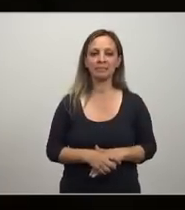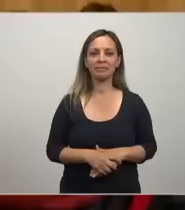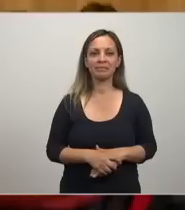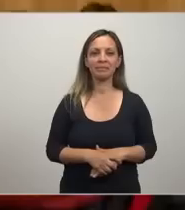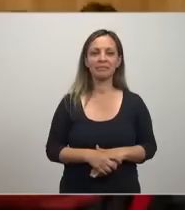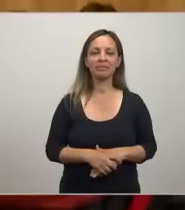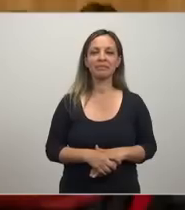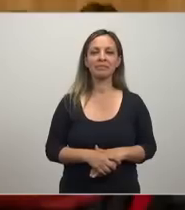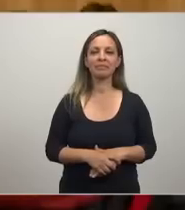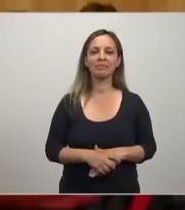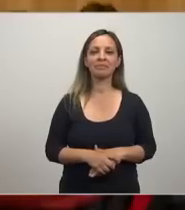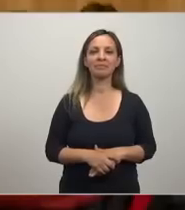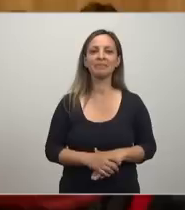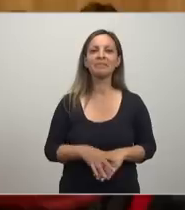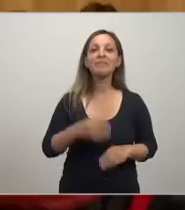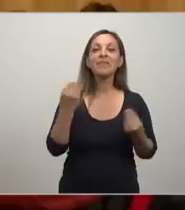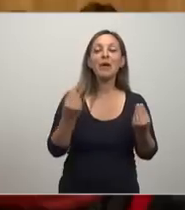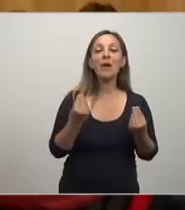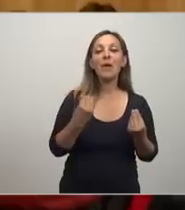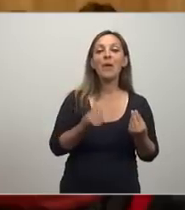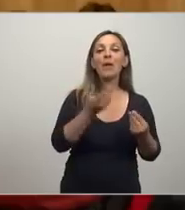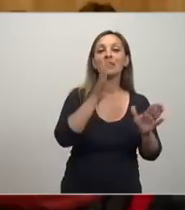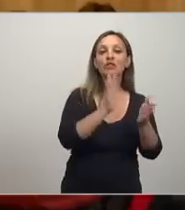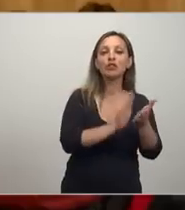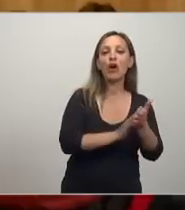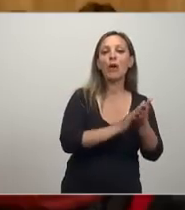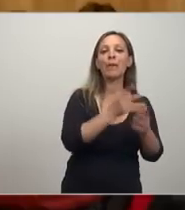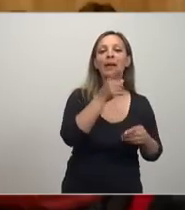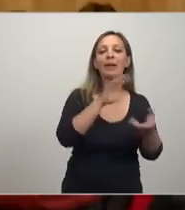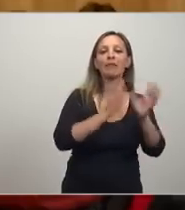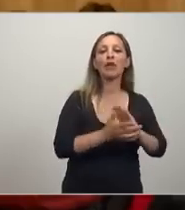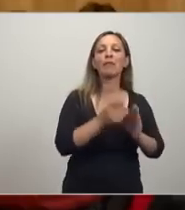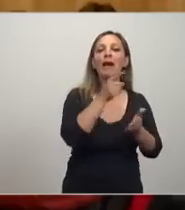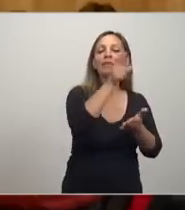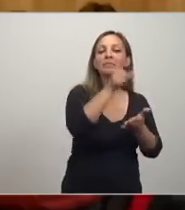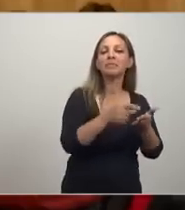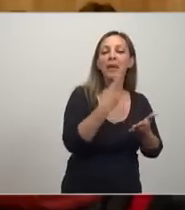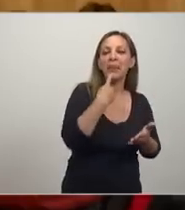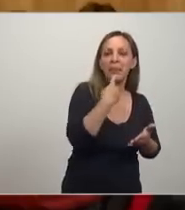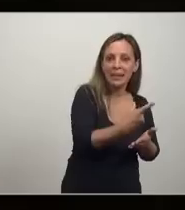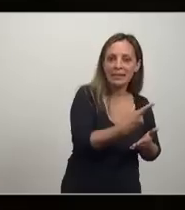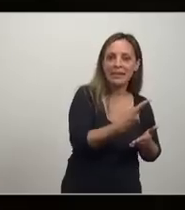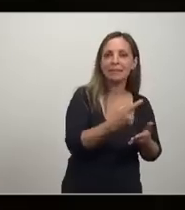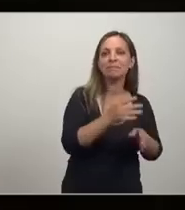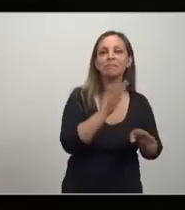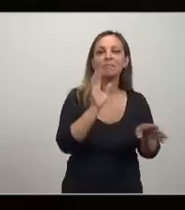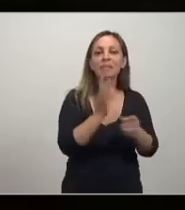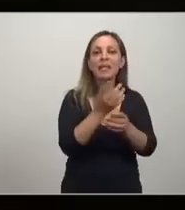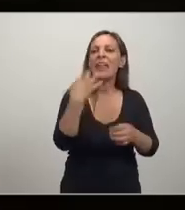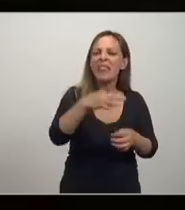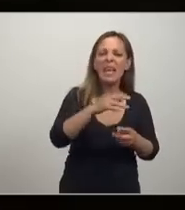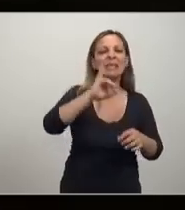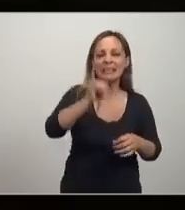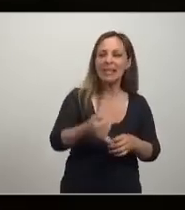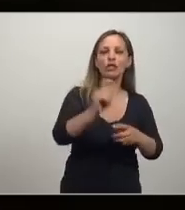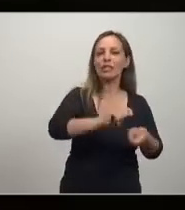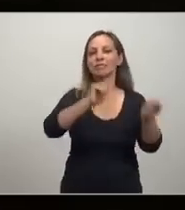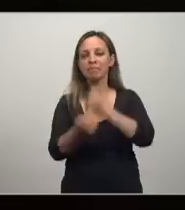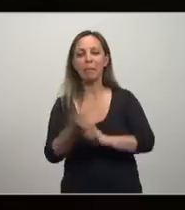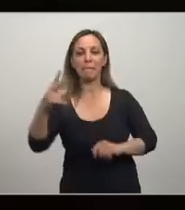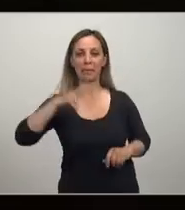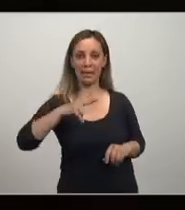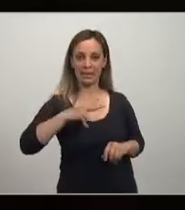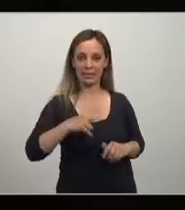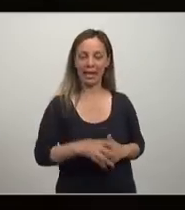de Garrett Harding que se llama la tragedia de los comunes decía que para evitar el colapso de los bienes comunes había que privatizar por si